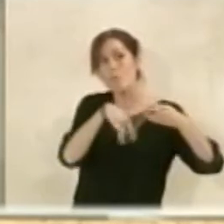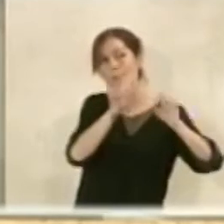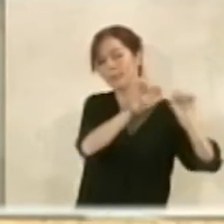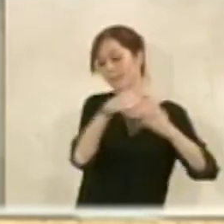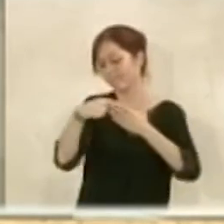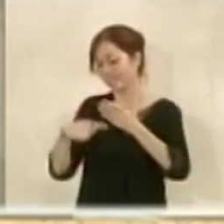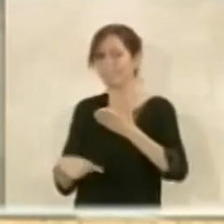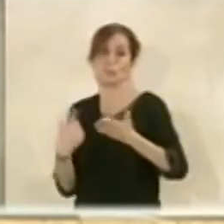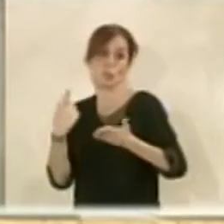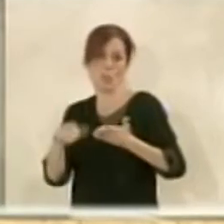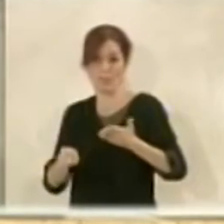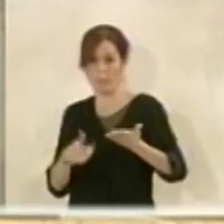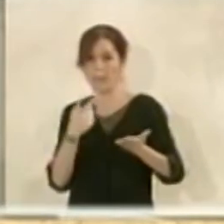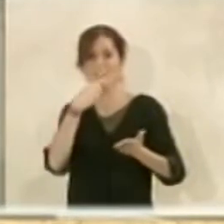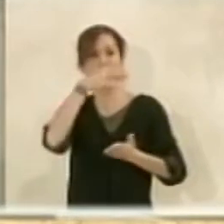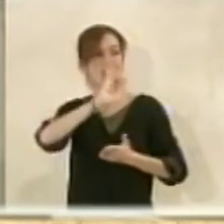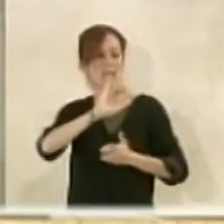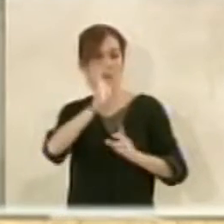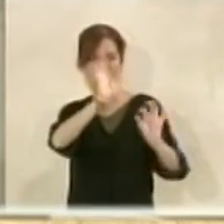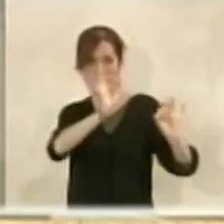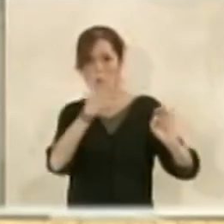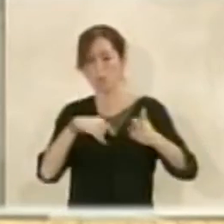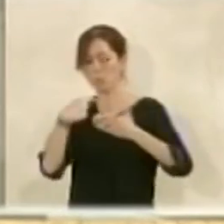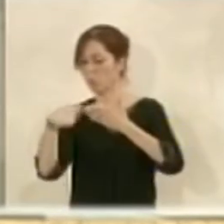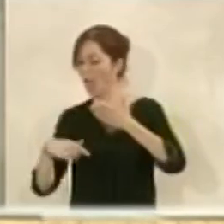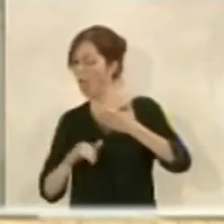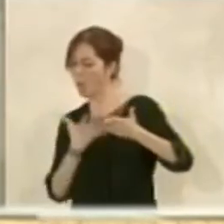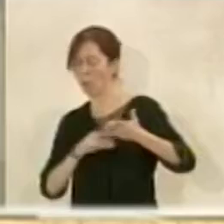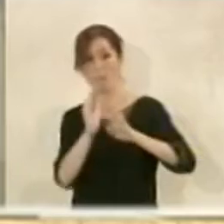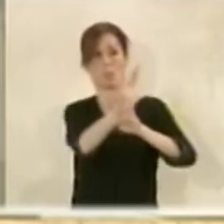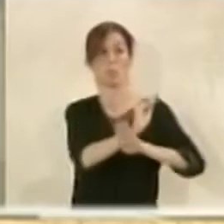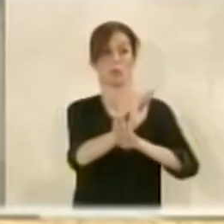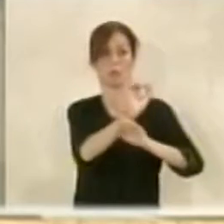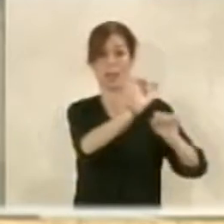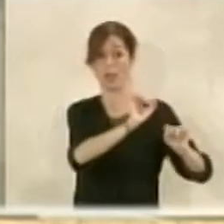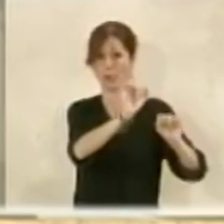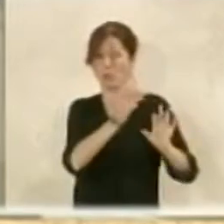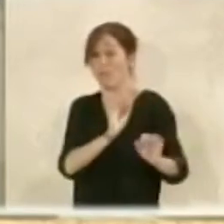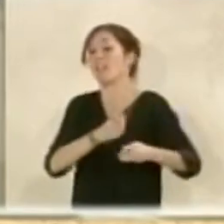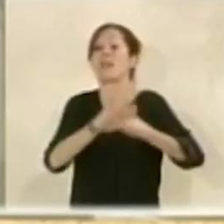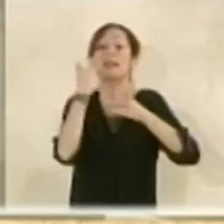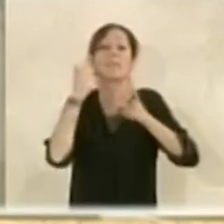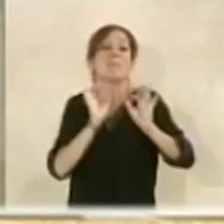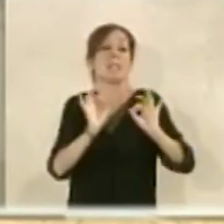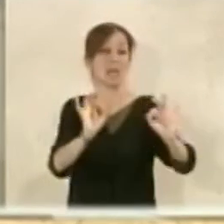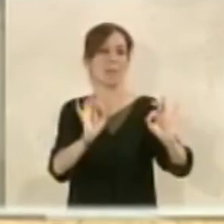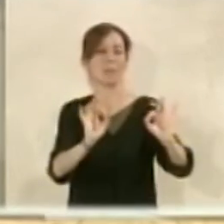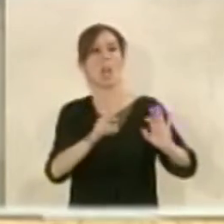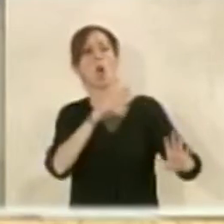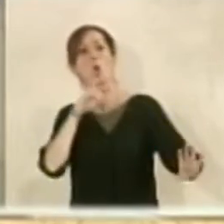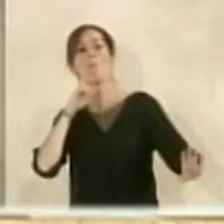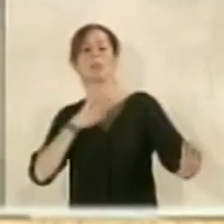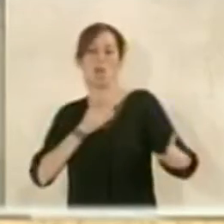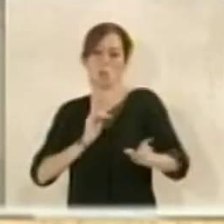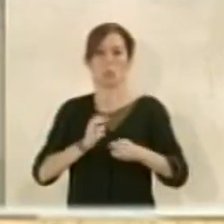proteger no hace falta que se declare bien nada sino que se podía proteger la propia fachada era una fachada típica no con un especial valor